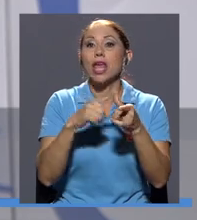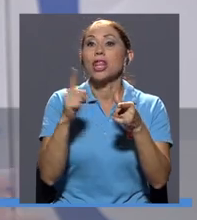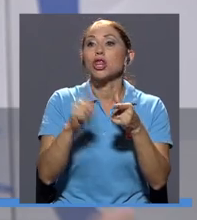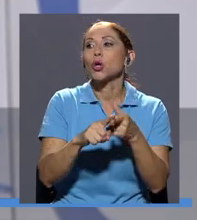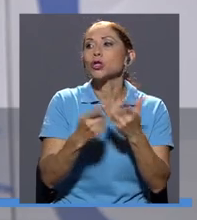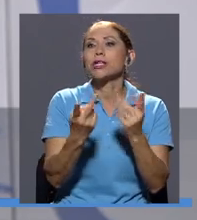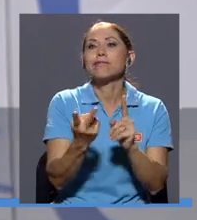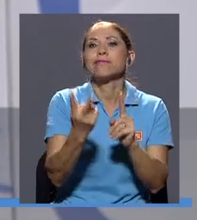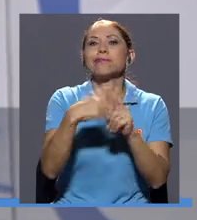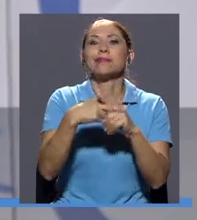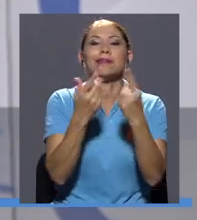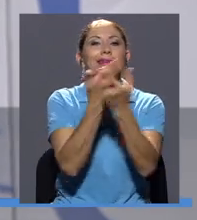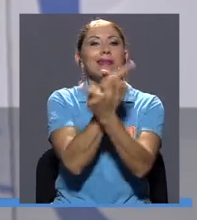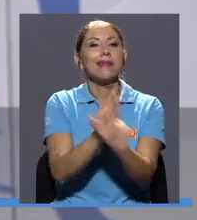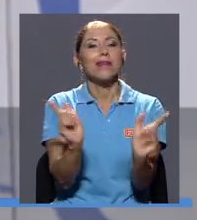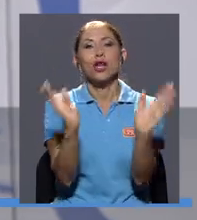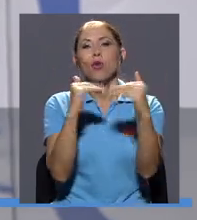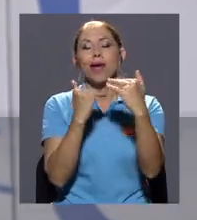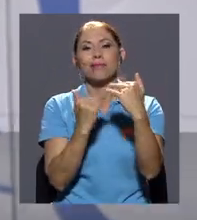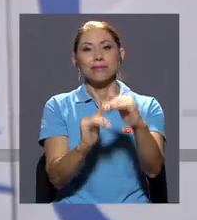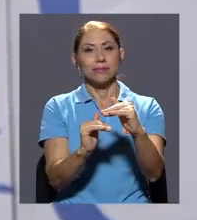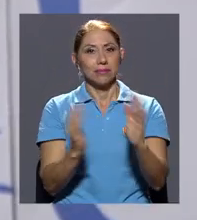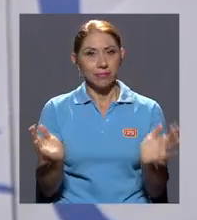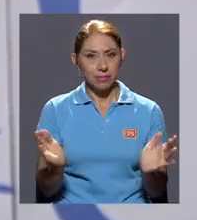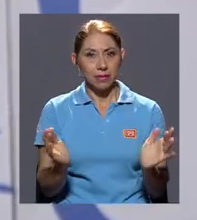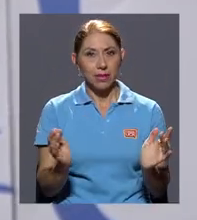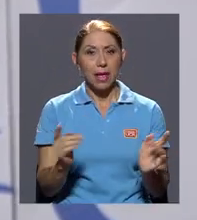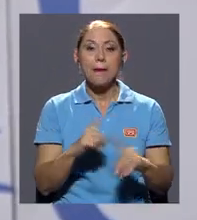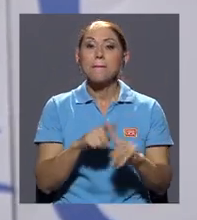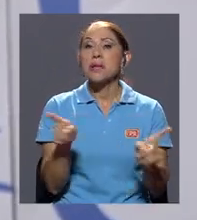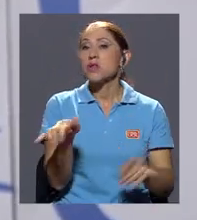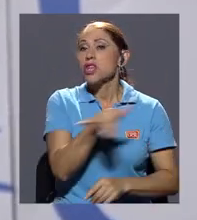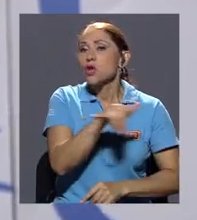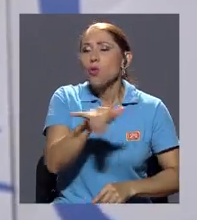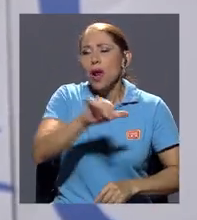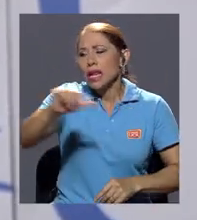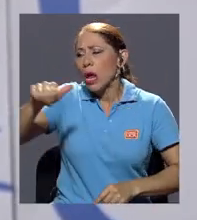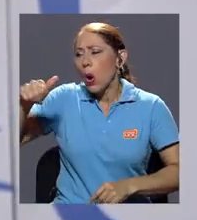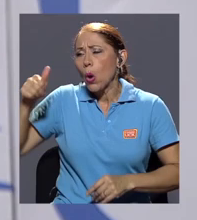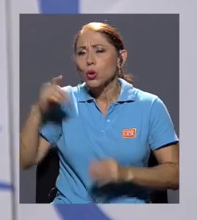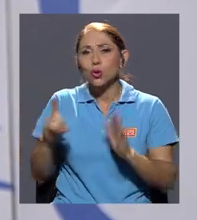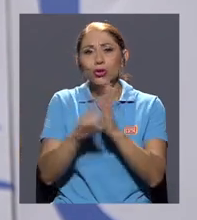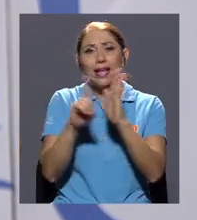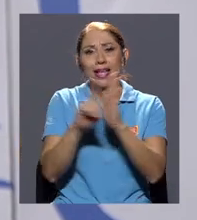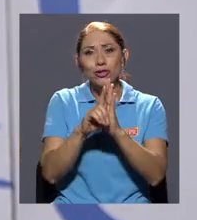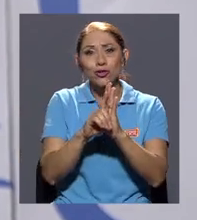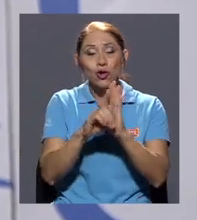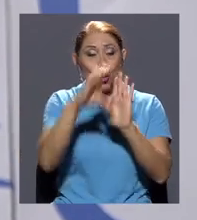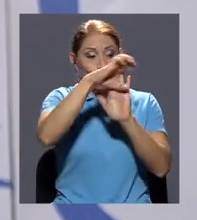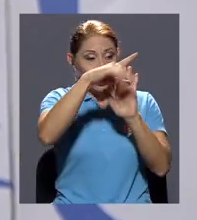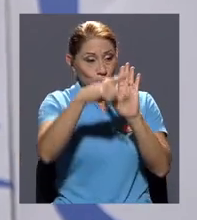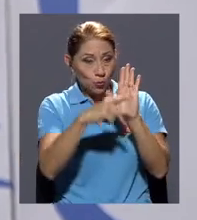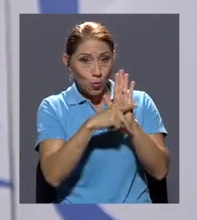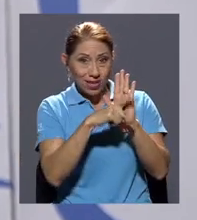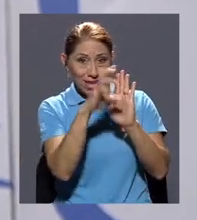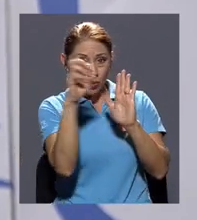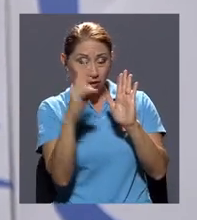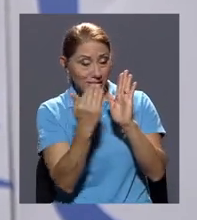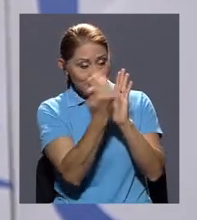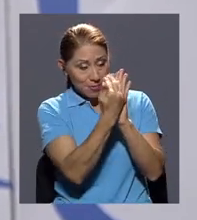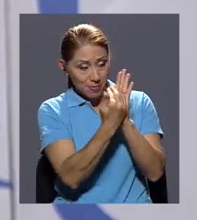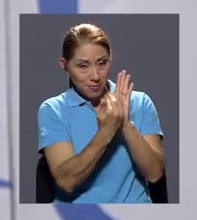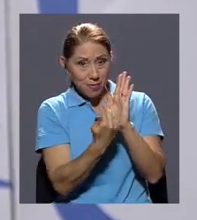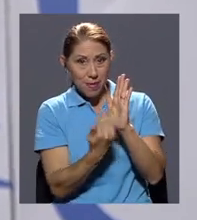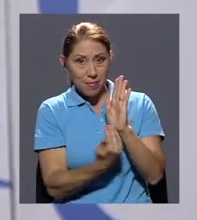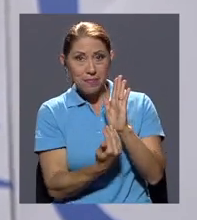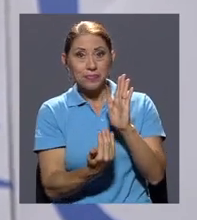digamos, sin ninguna limitación. Pero igual que muchos otros derechos, la Constitución en Costa Rica establece el derecho, se lo da el derecho a